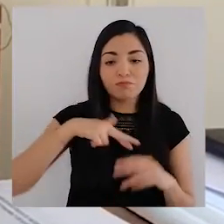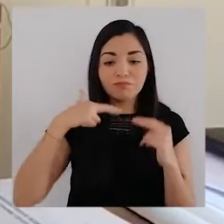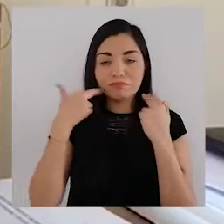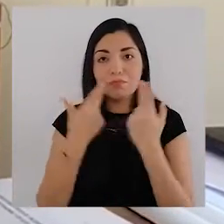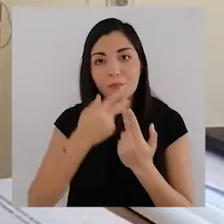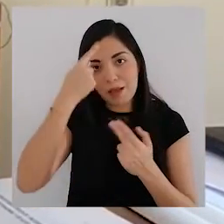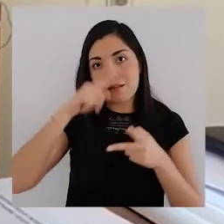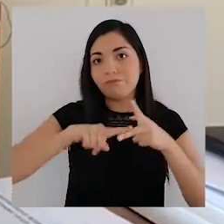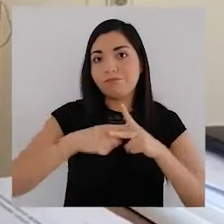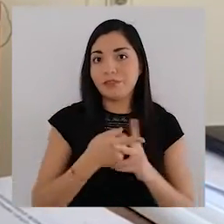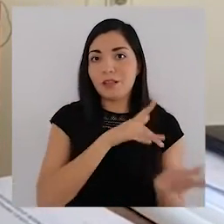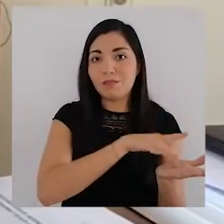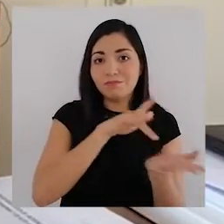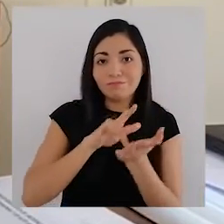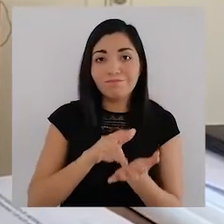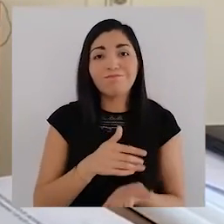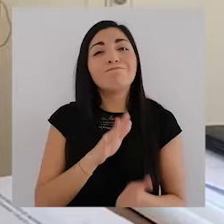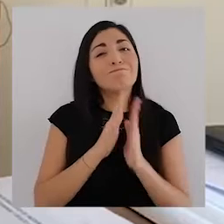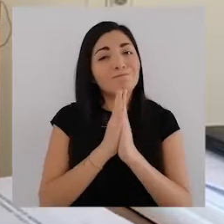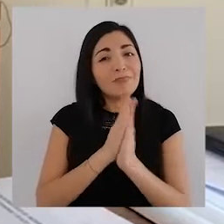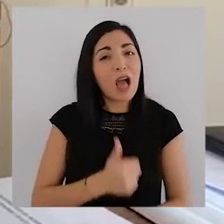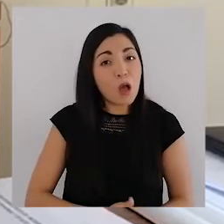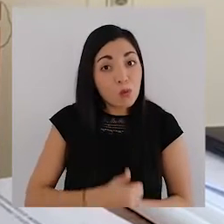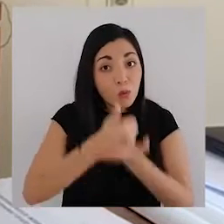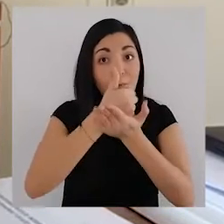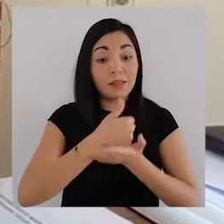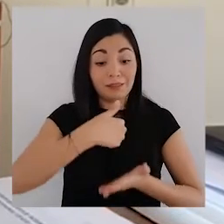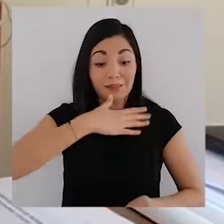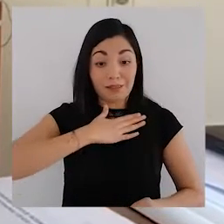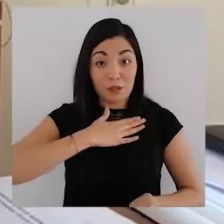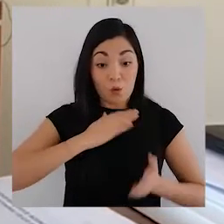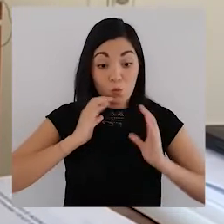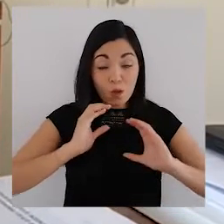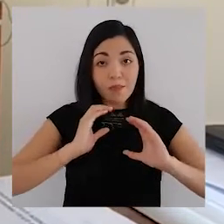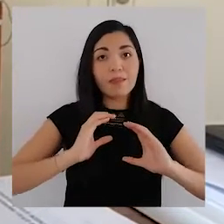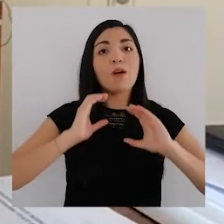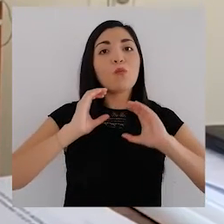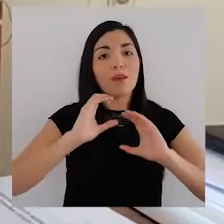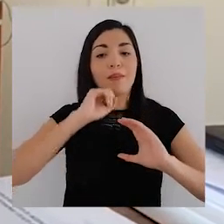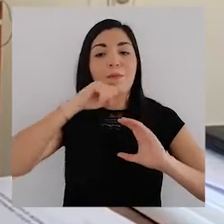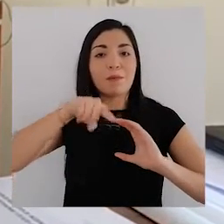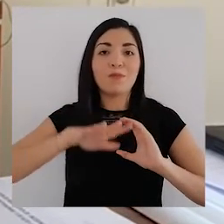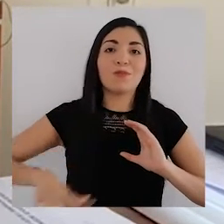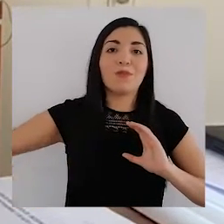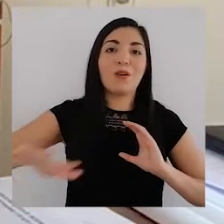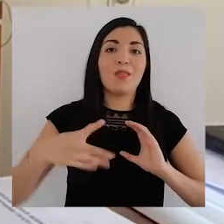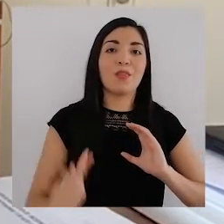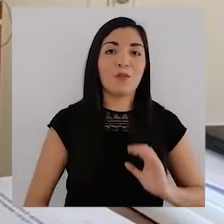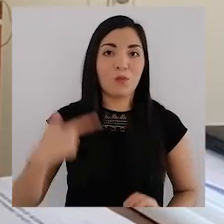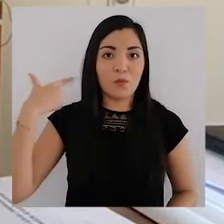los apoyos económicos. Ayúdenos, si nos cuidamos en lo particular, estamos cuidando a toda la sociedad tapatía.